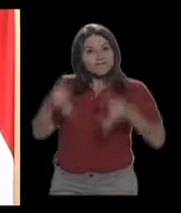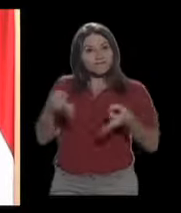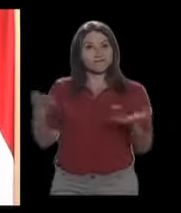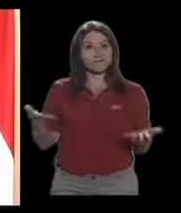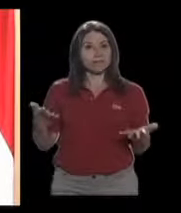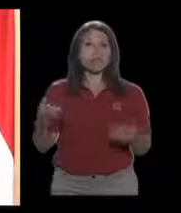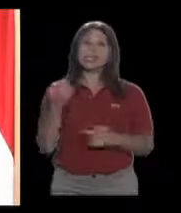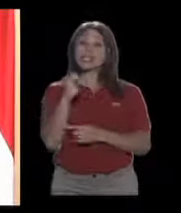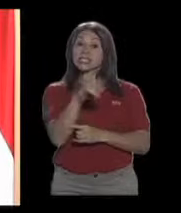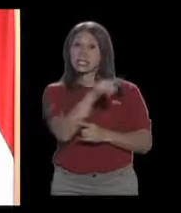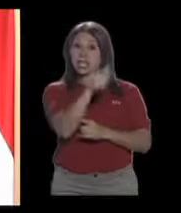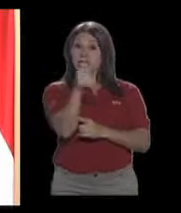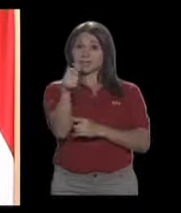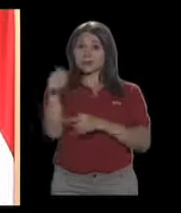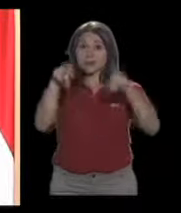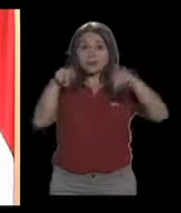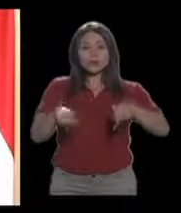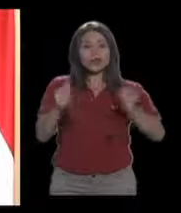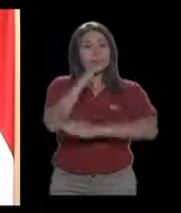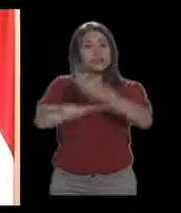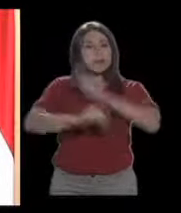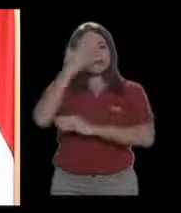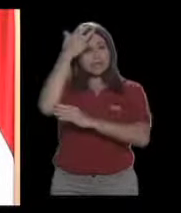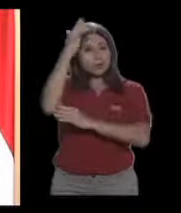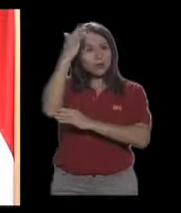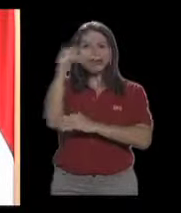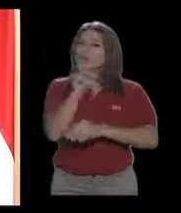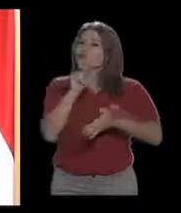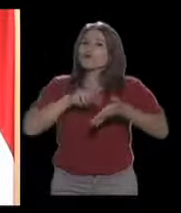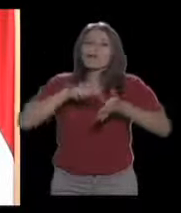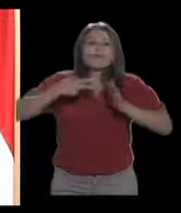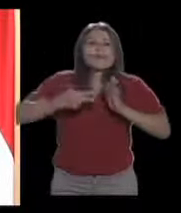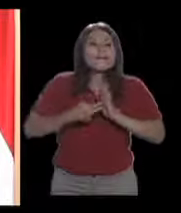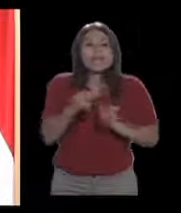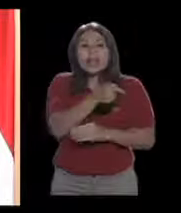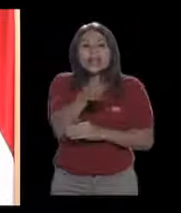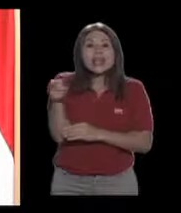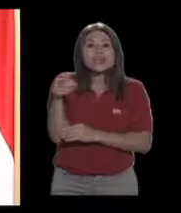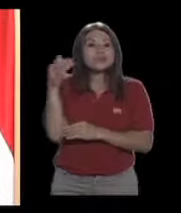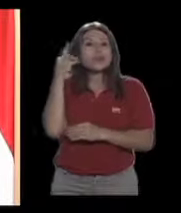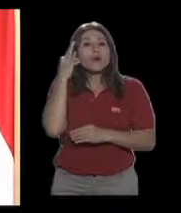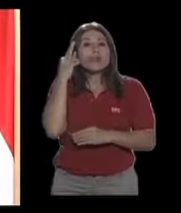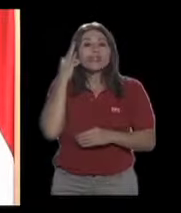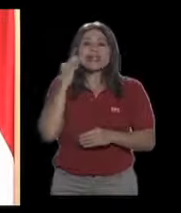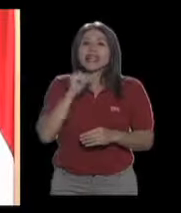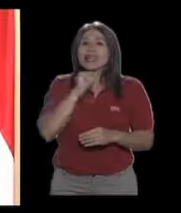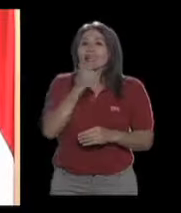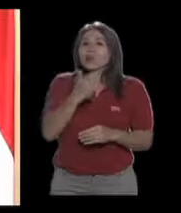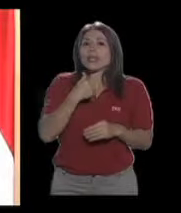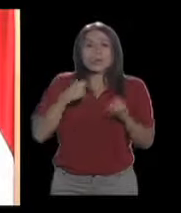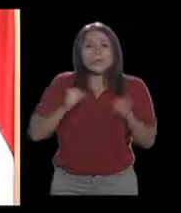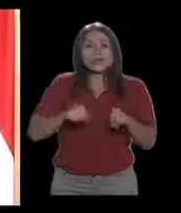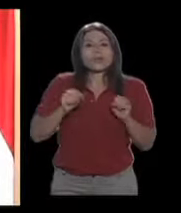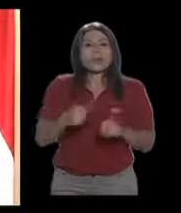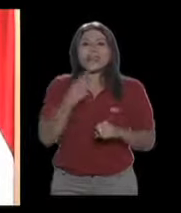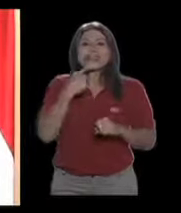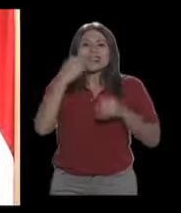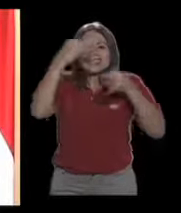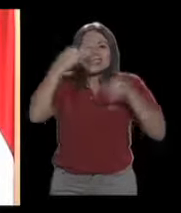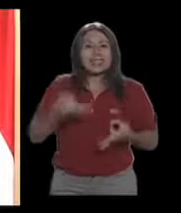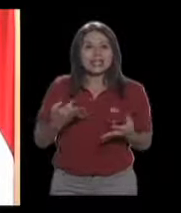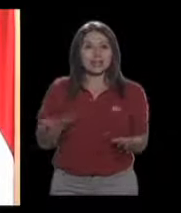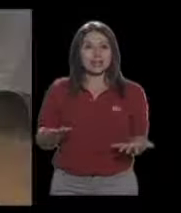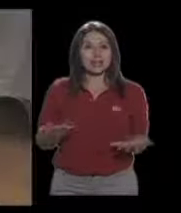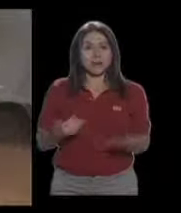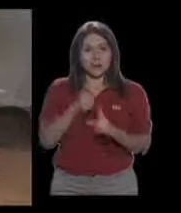decisión de ellas. El hecho de que sean unas personas con discapacidad intelectual no quiere decir que son mujeres sin posibilidad de decir sobre lo que quieren